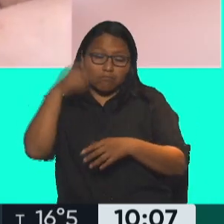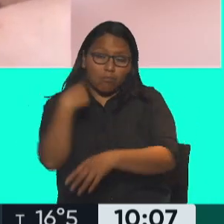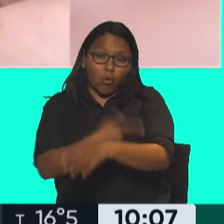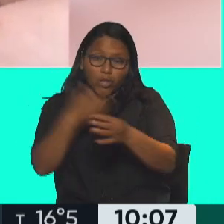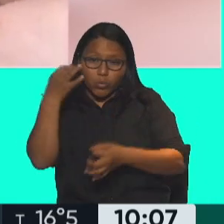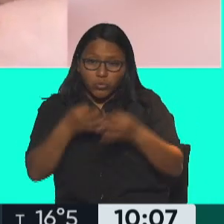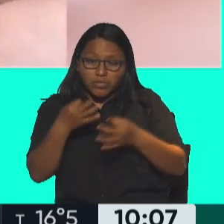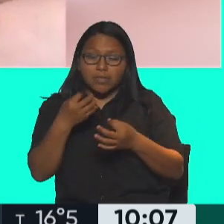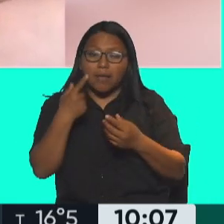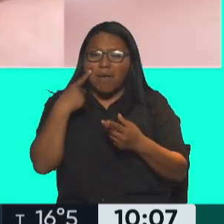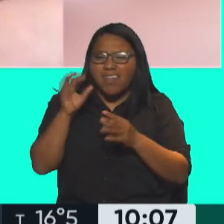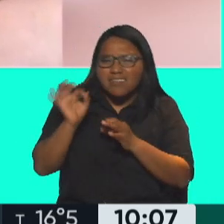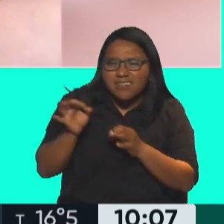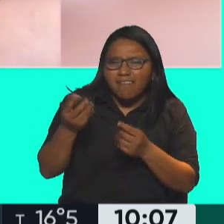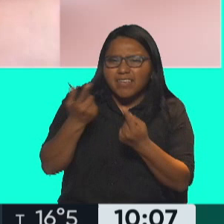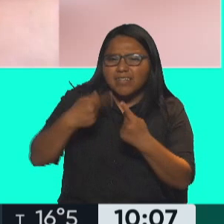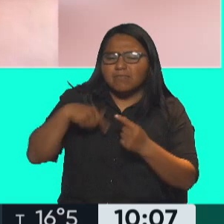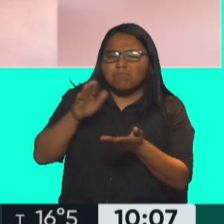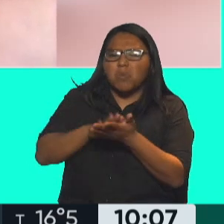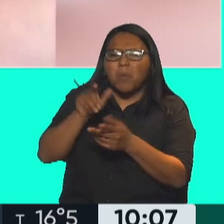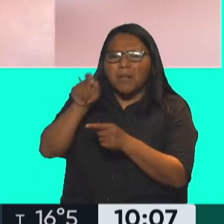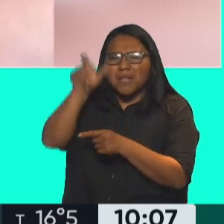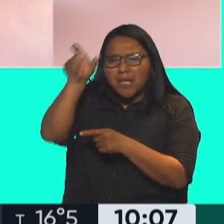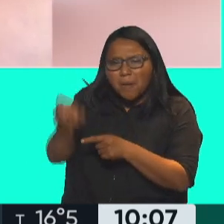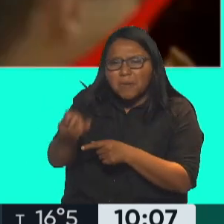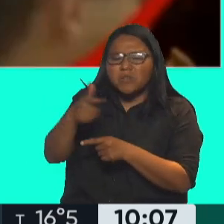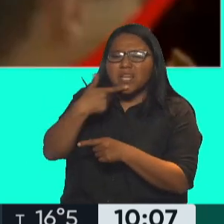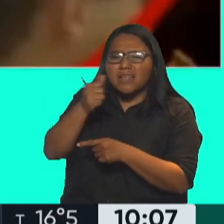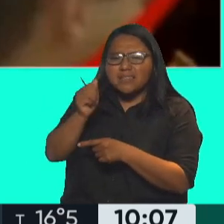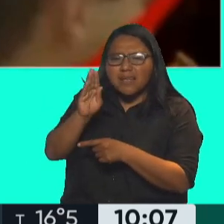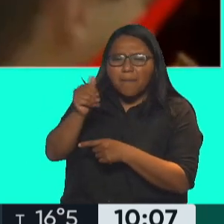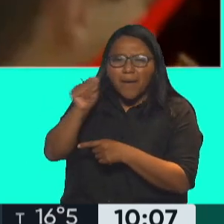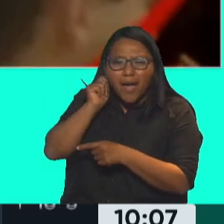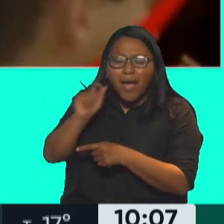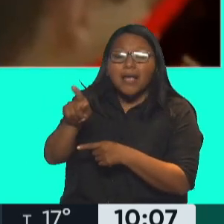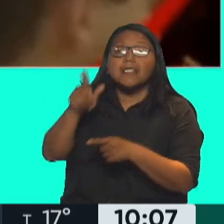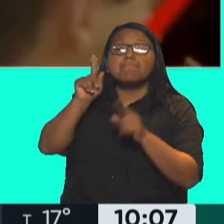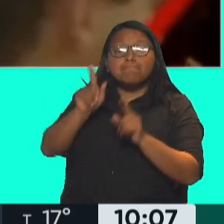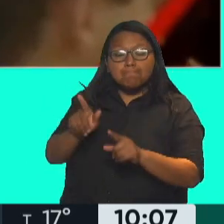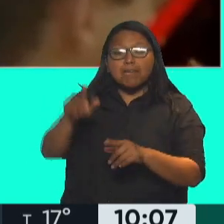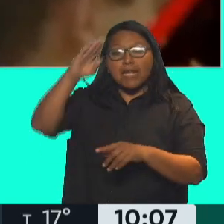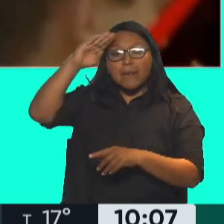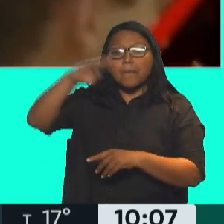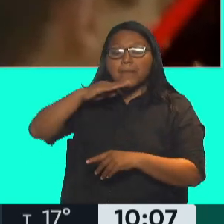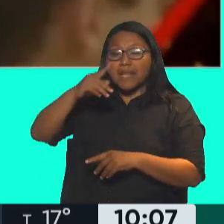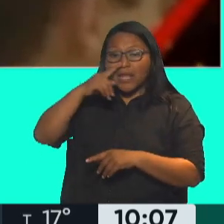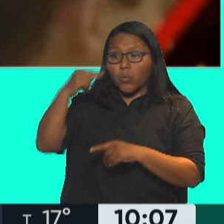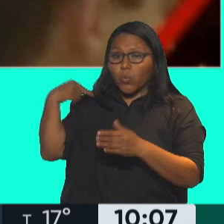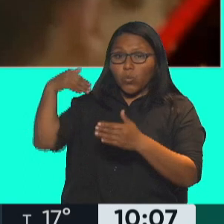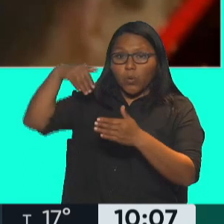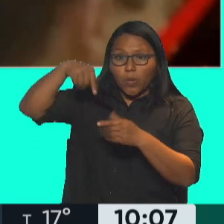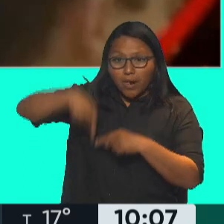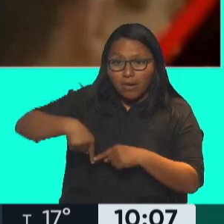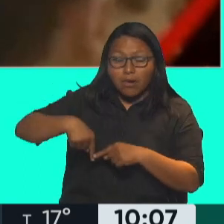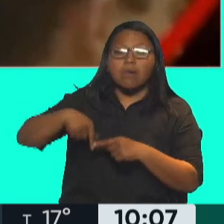encontrar algún dato adicional respecto de Zabac Montiel, aparece que desde el mes de junio a la fecha ha